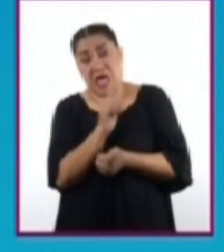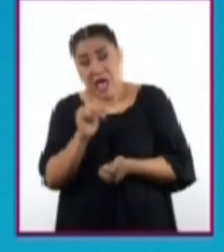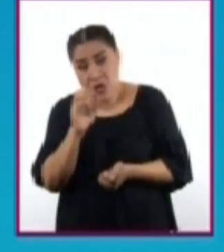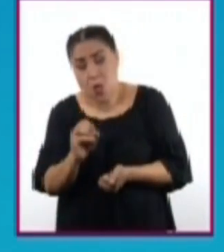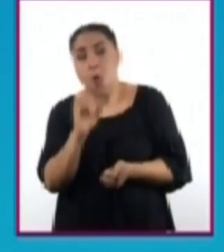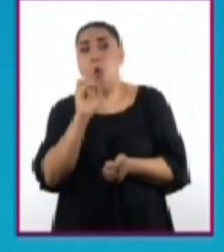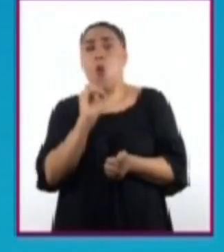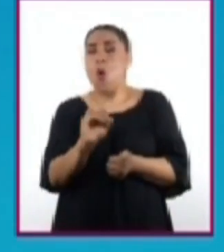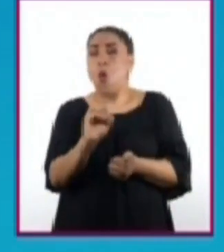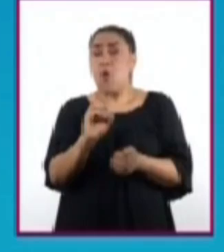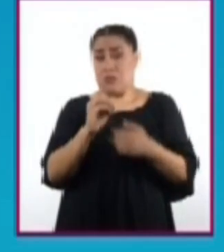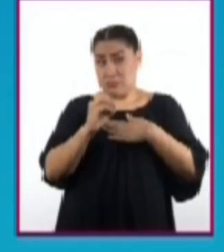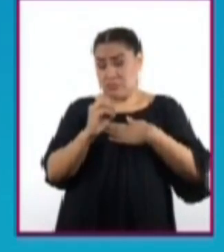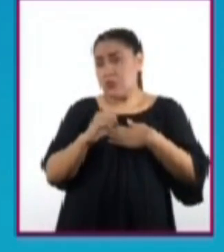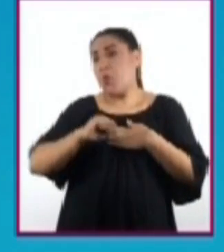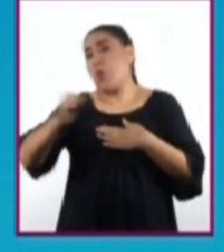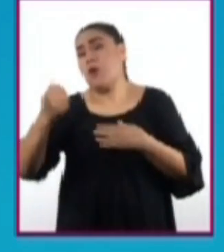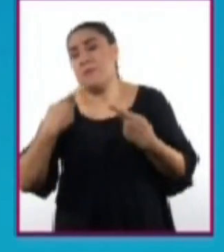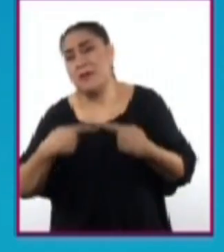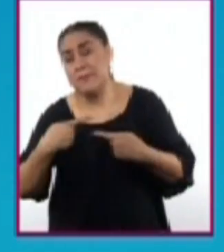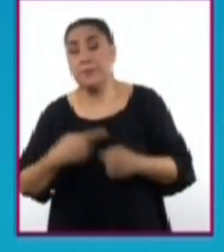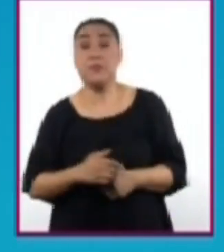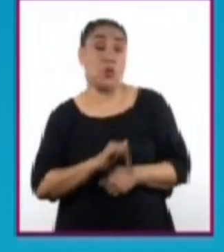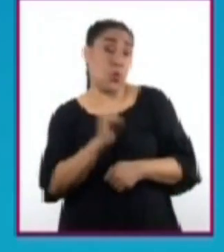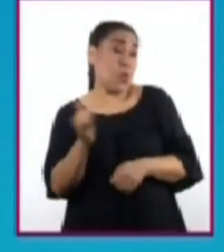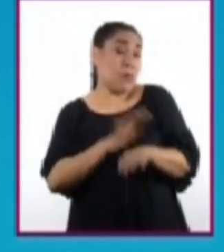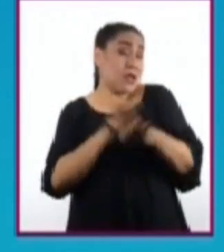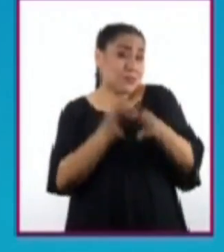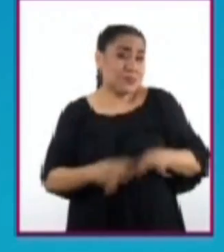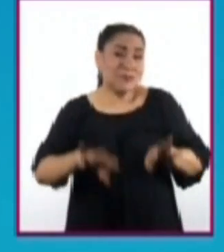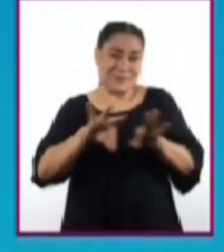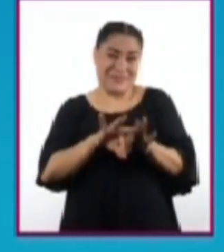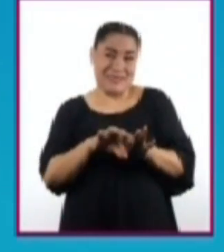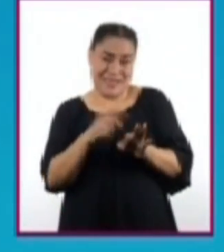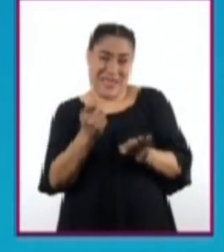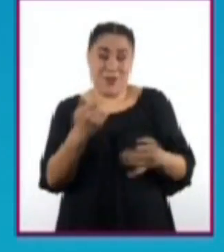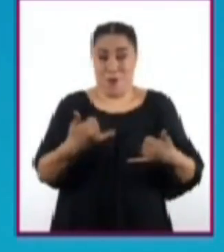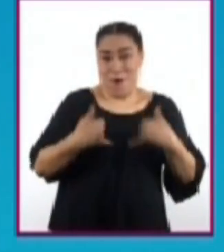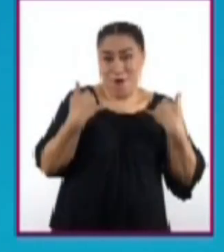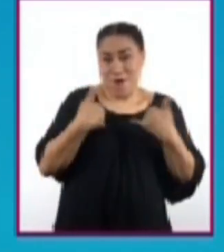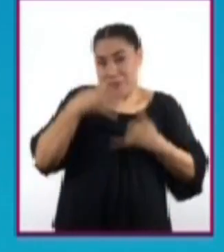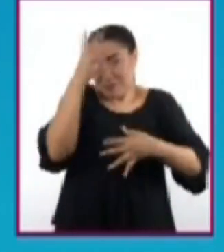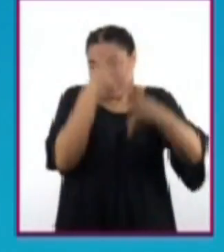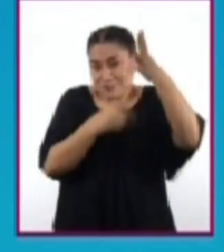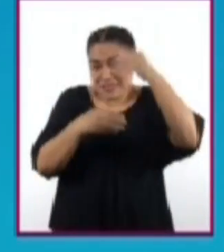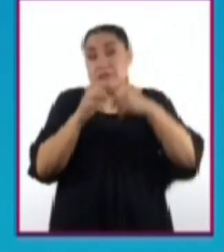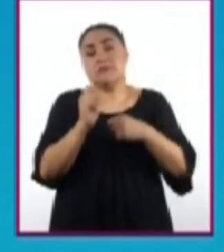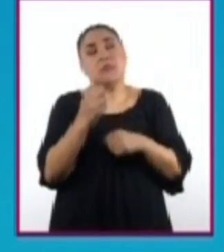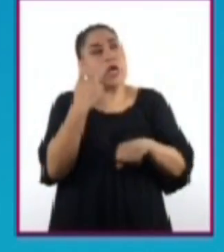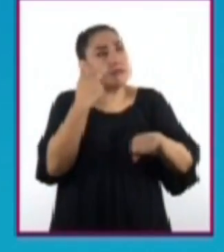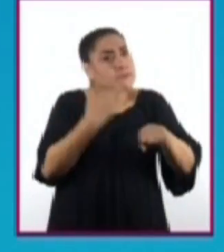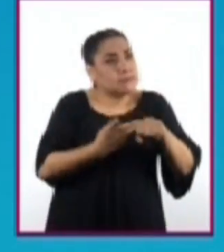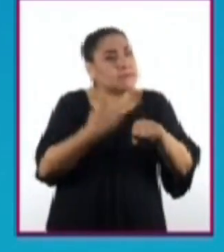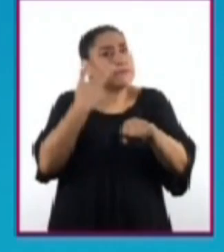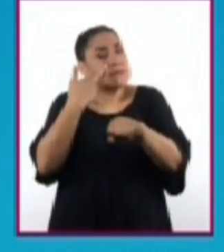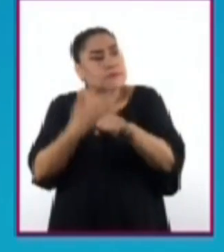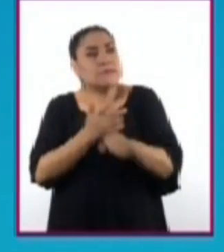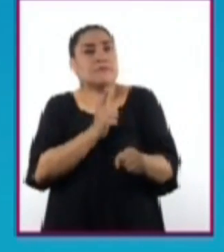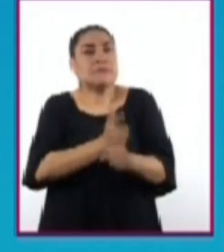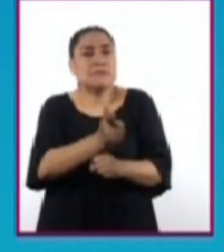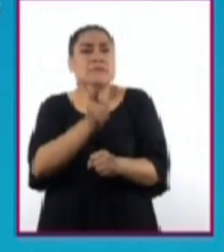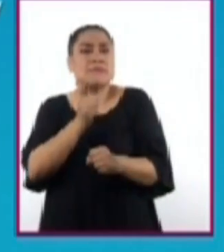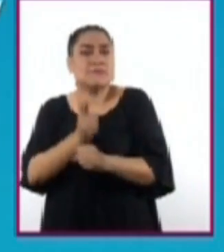mismo como a otras personas. Otro rasgo importante que se adquiere durante la adolescencia es la responsabilidad, lo que